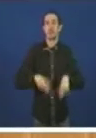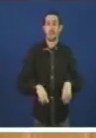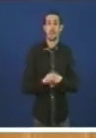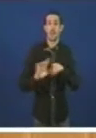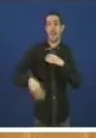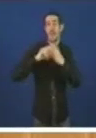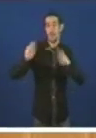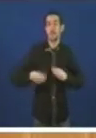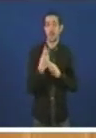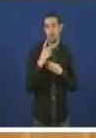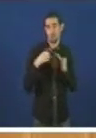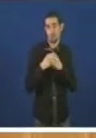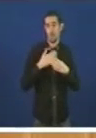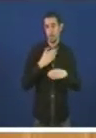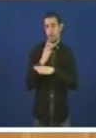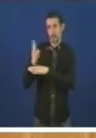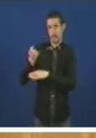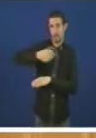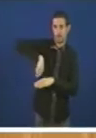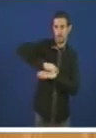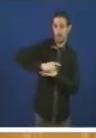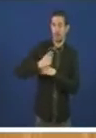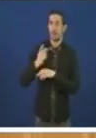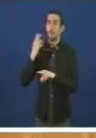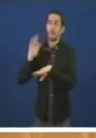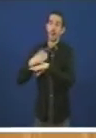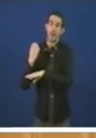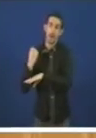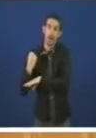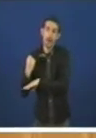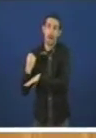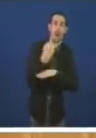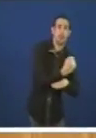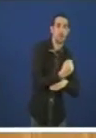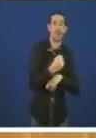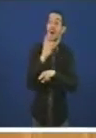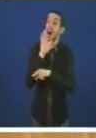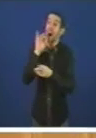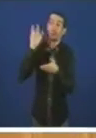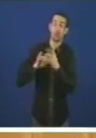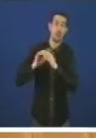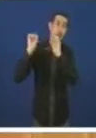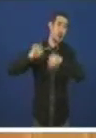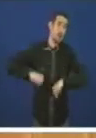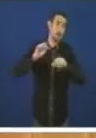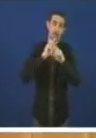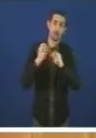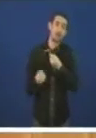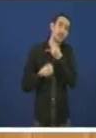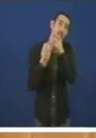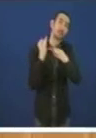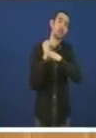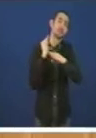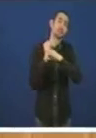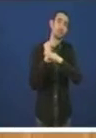que o que lle proponía era respaldar exactamente o que aprobaron como declaración institucional